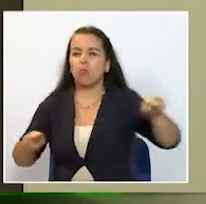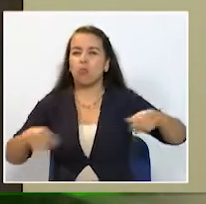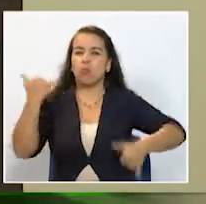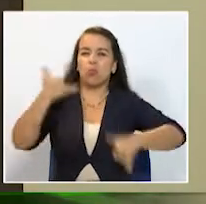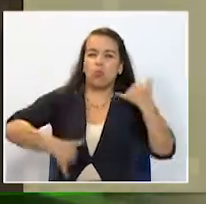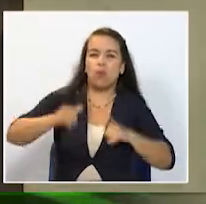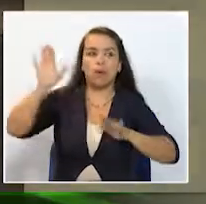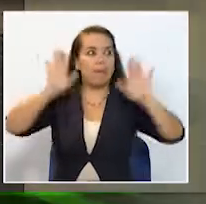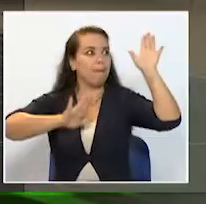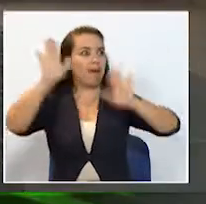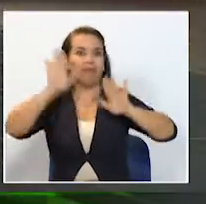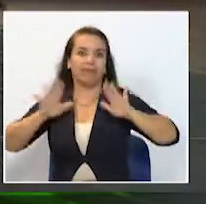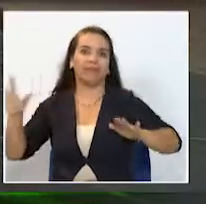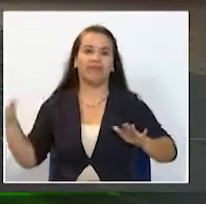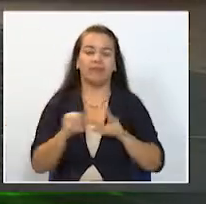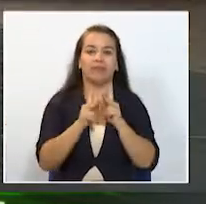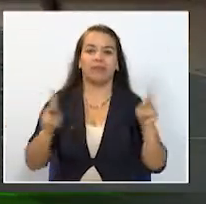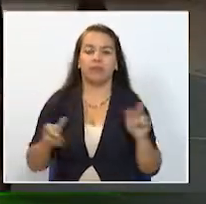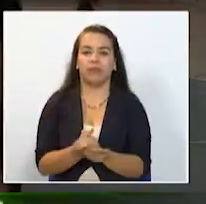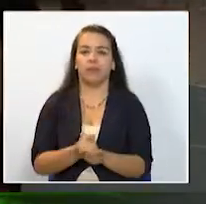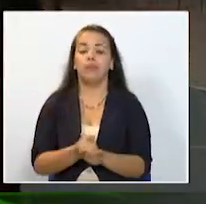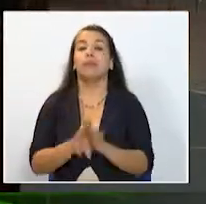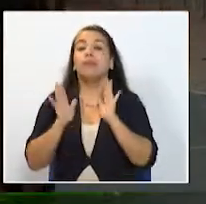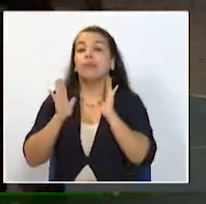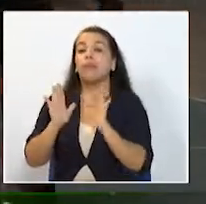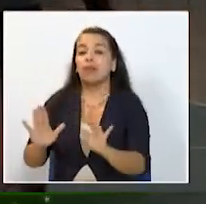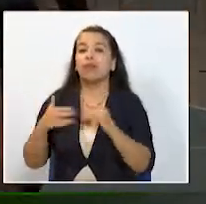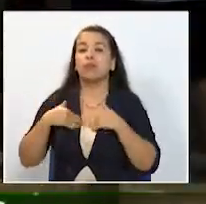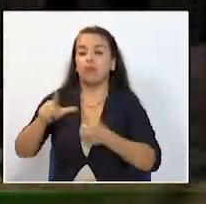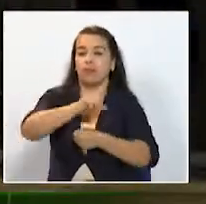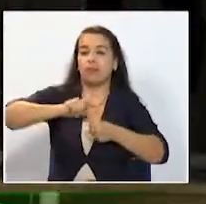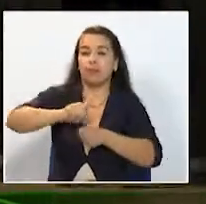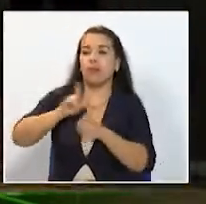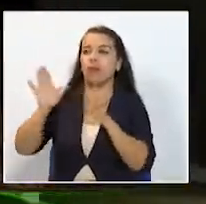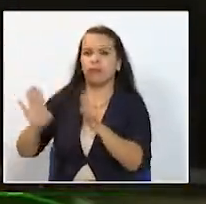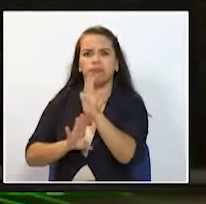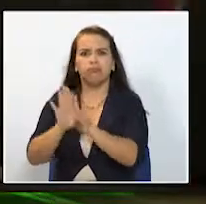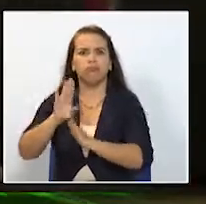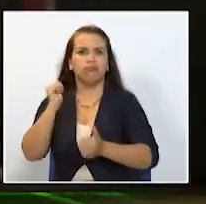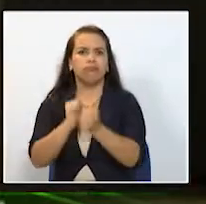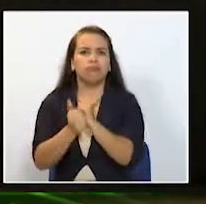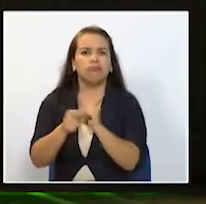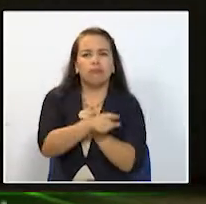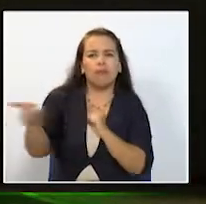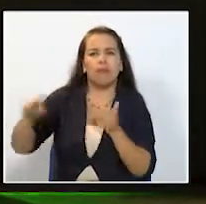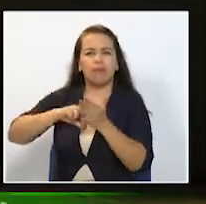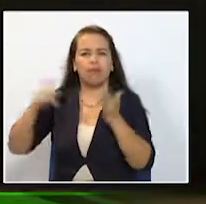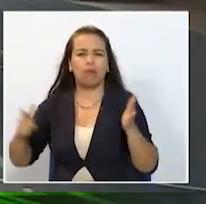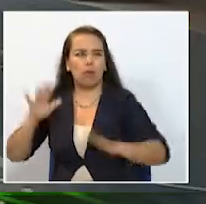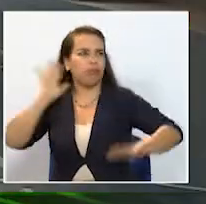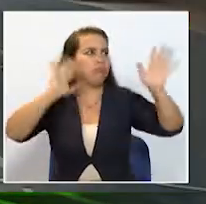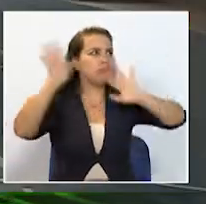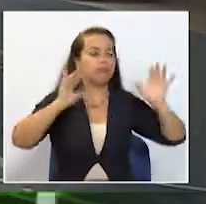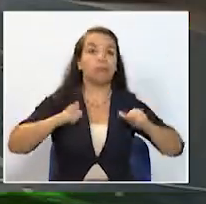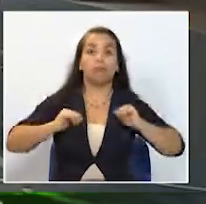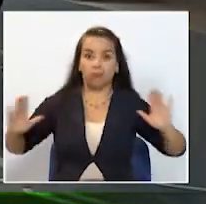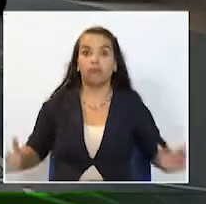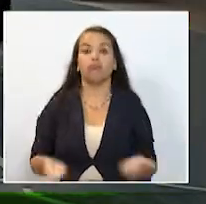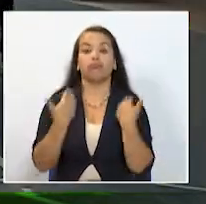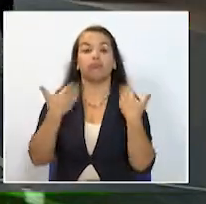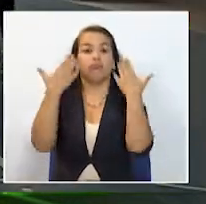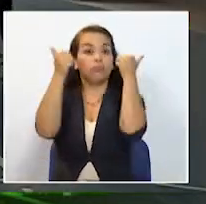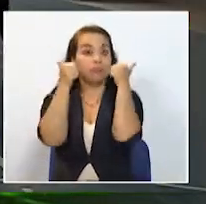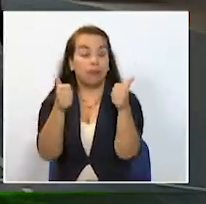participación de todo el equipo Para Alejandro Bernal entrenador de la liga el desarrollo deportivo en aspectos técnicos y tácticos es bastante favorable